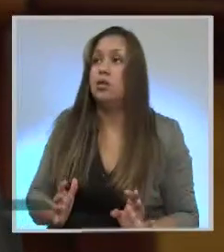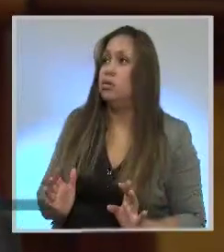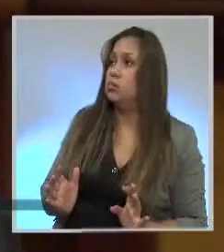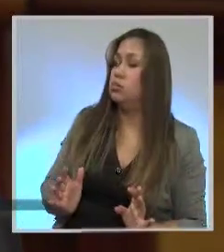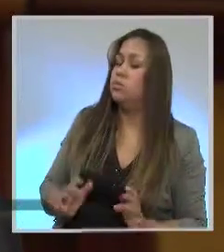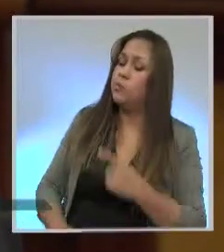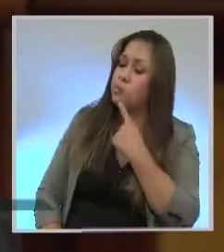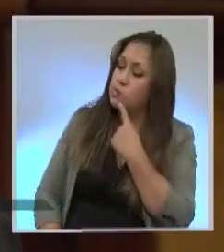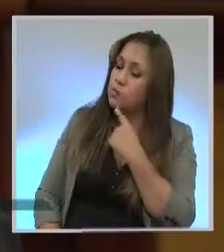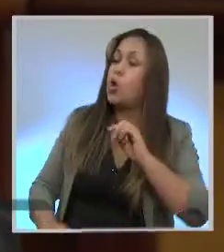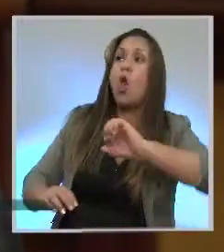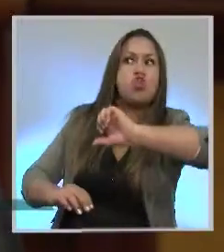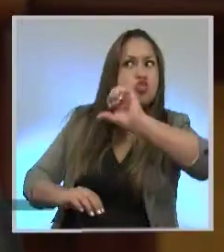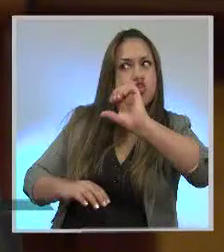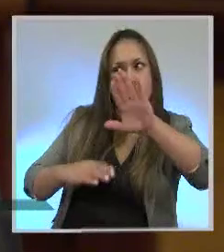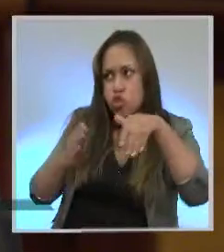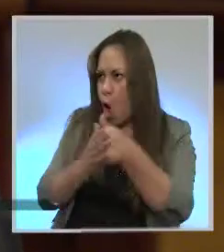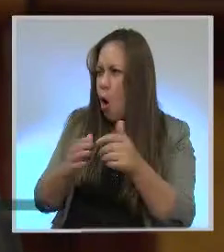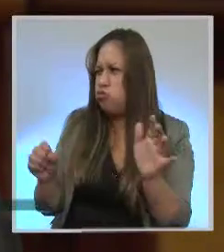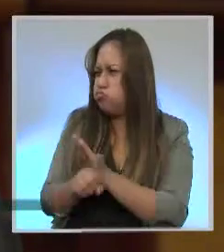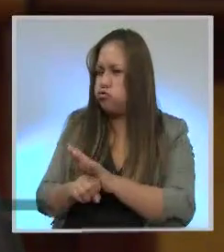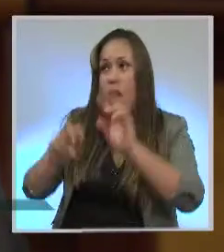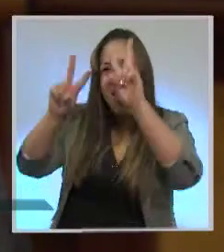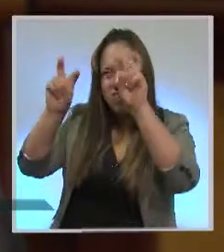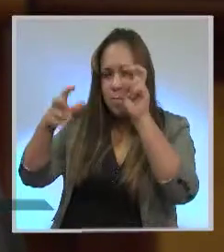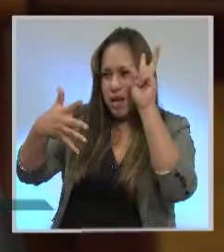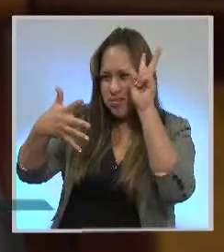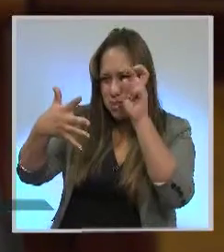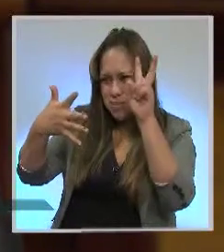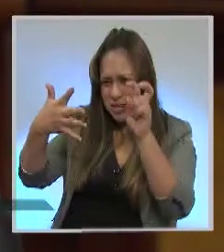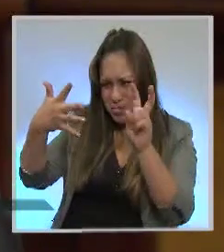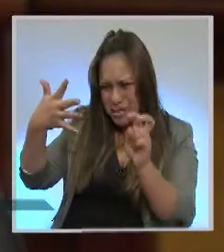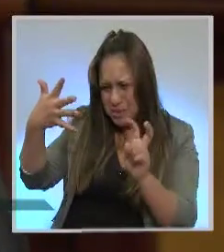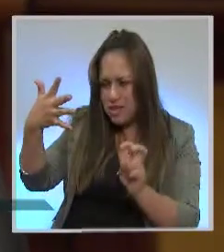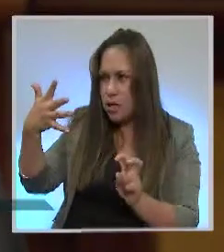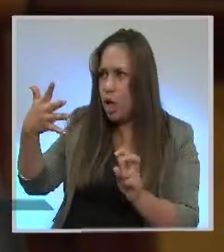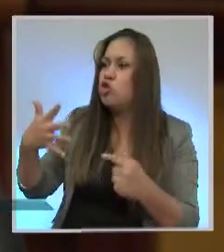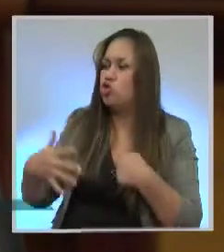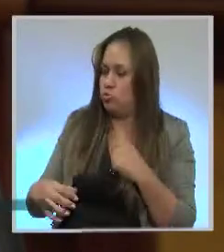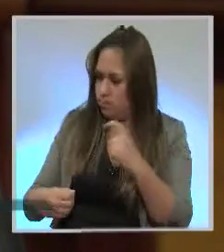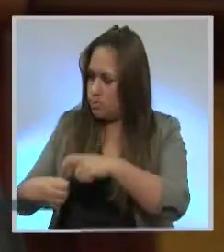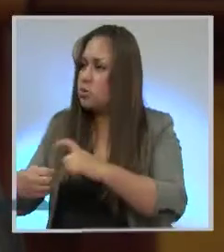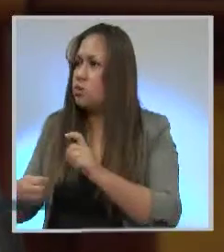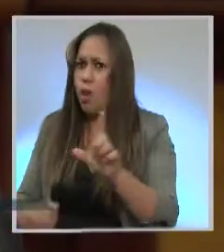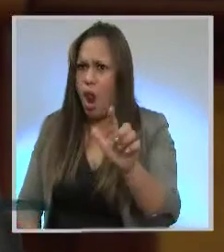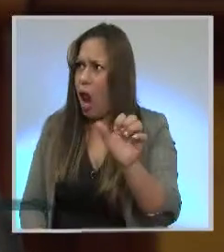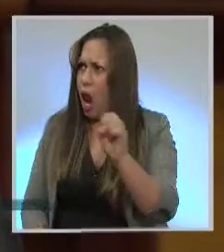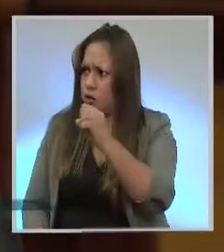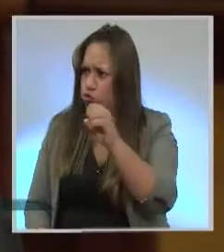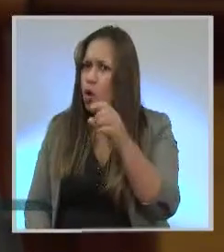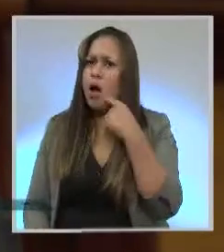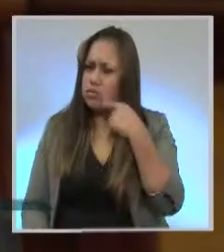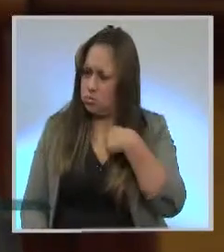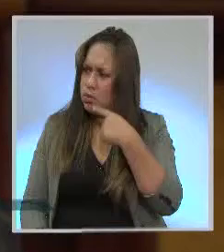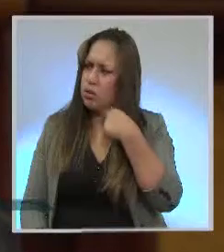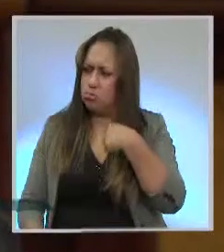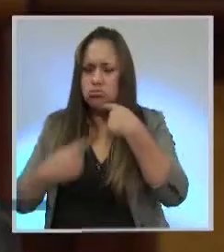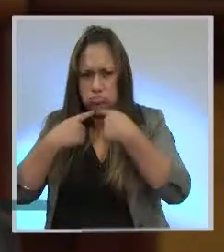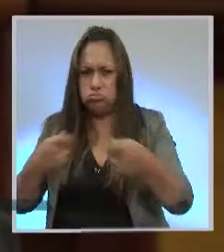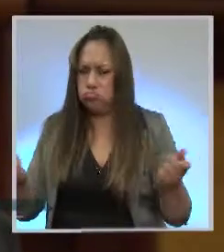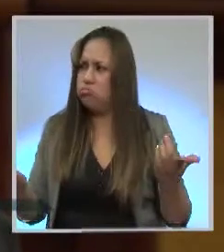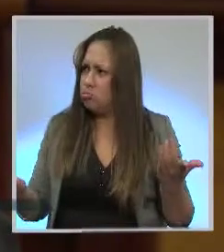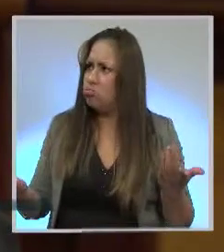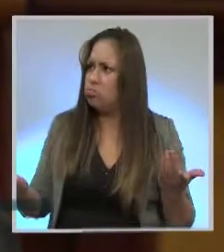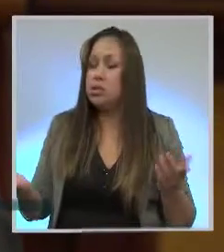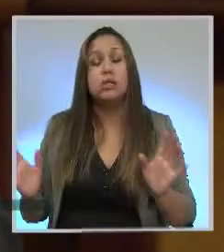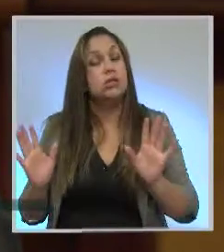inherentes y que lo estoy manifestando, Guillermo Lazo lo ha dicho. Y otra cosa también, si es que este diálogo va a